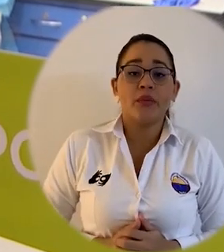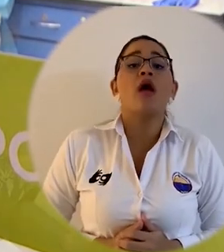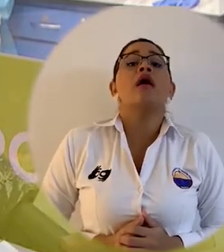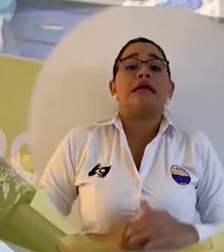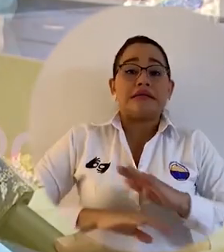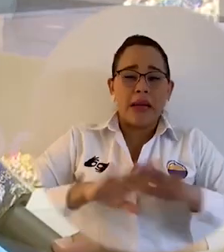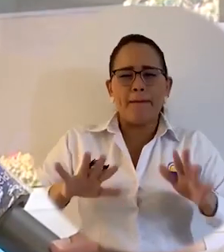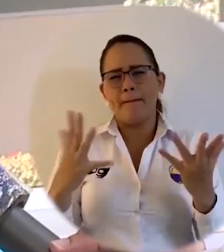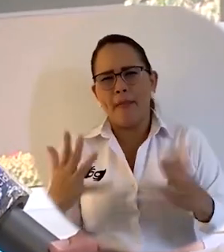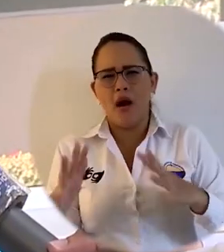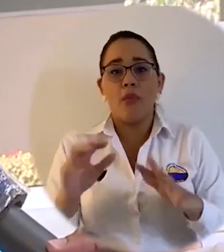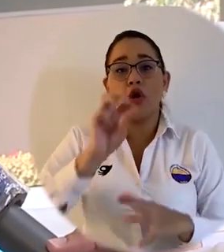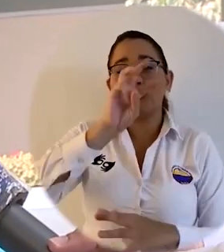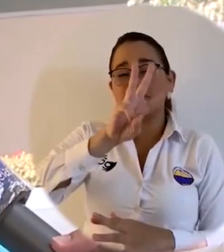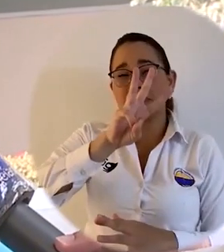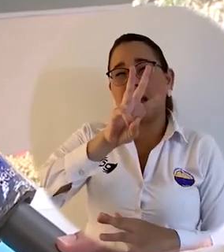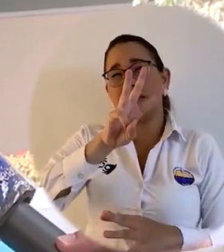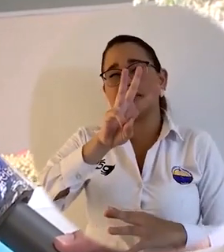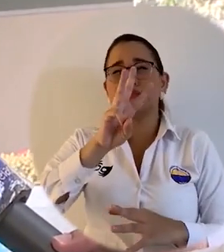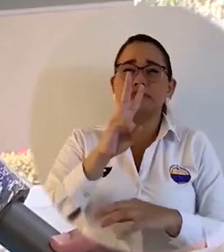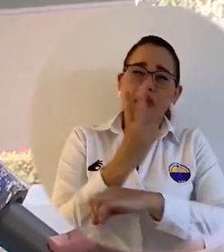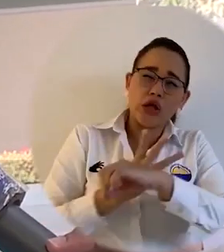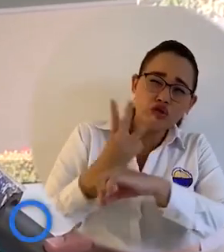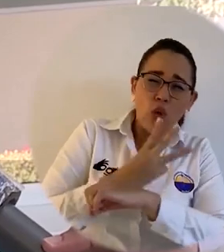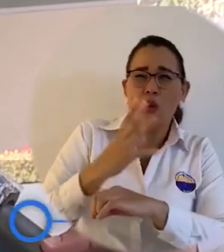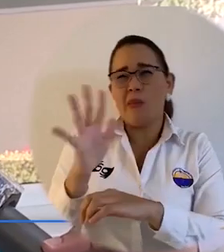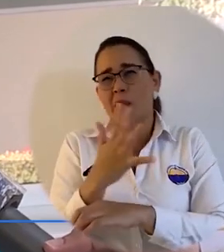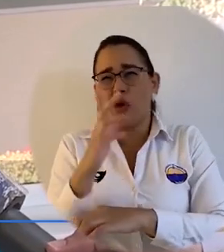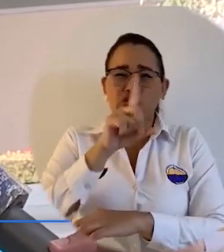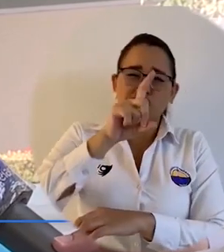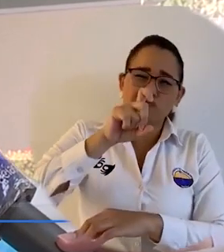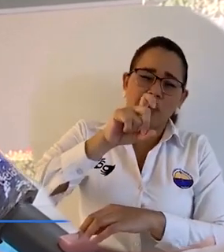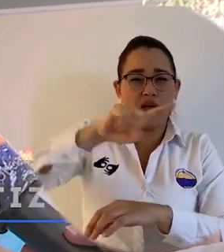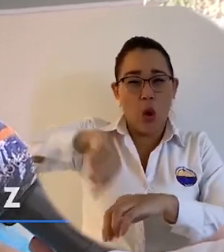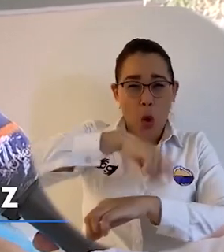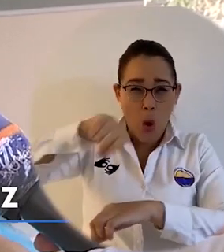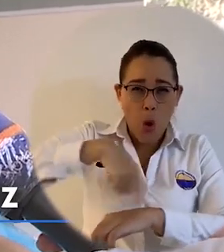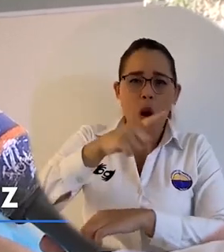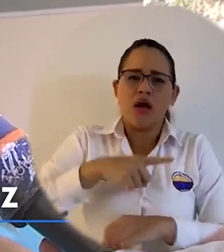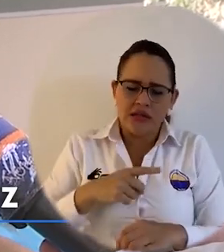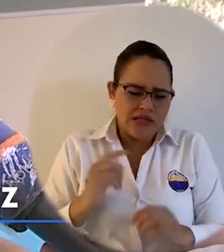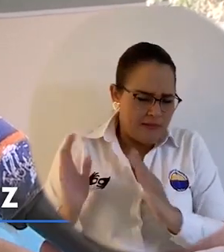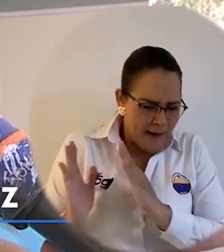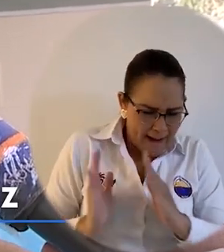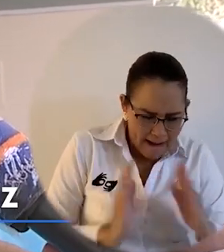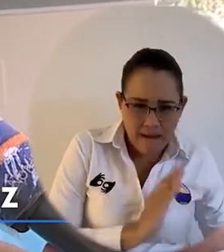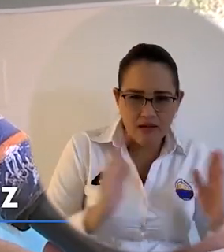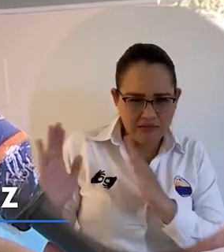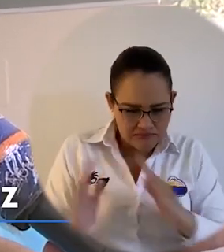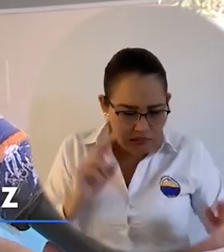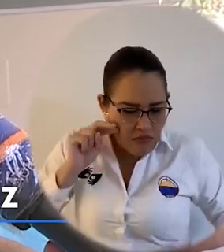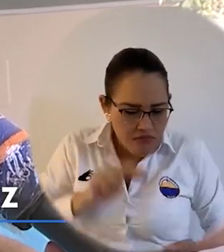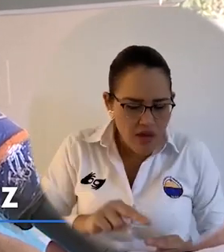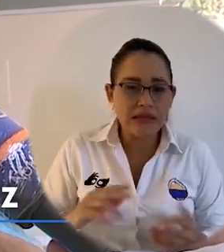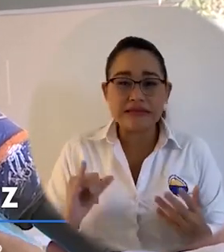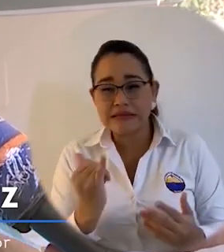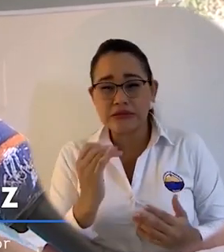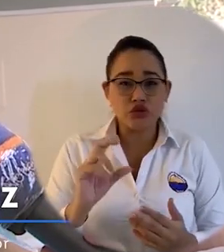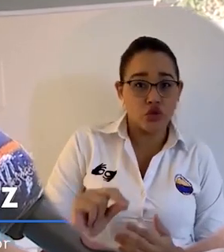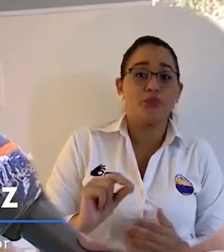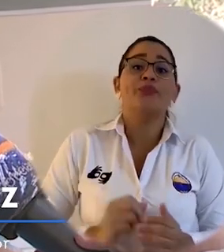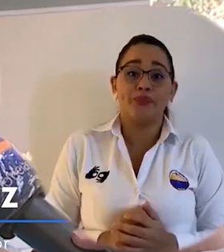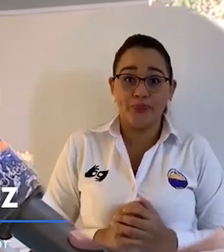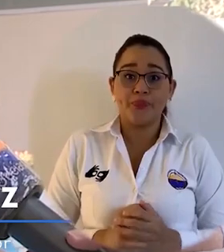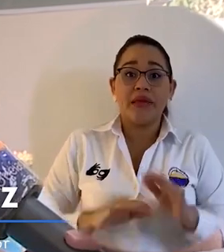COVID-19. Tenemos más o menos entre 6 a 8 horas cada grupo de muestras y para las 30 muestras que vamos a procesar diariamente,